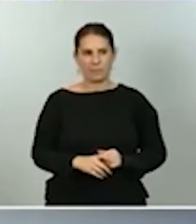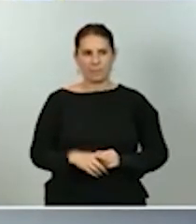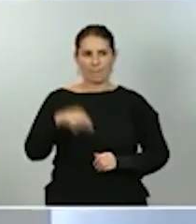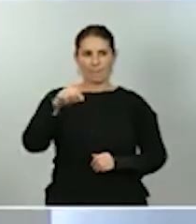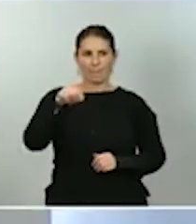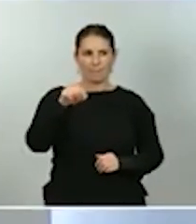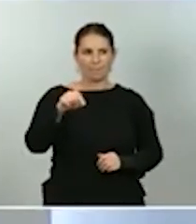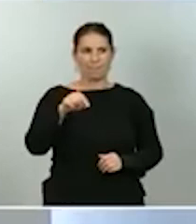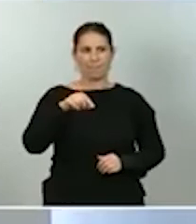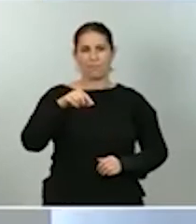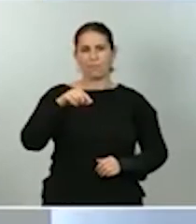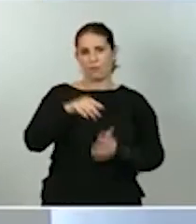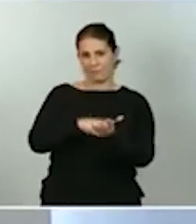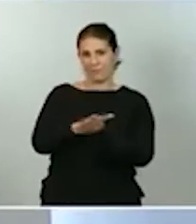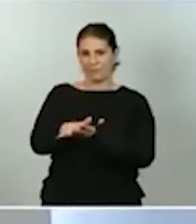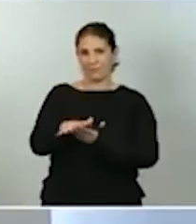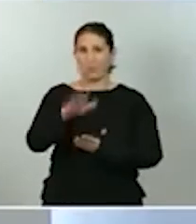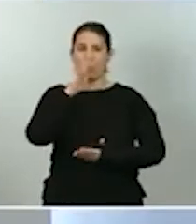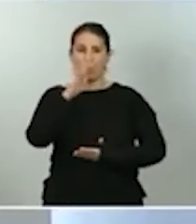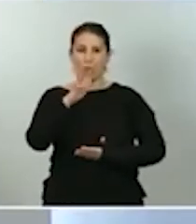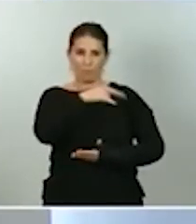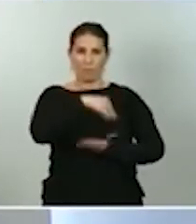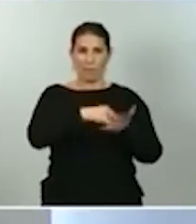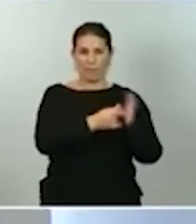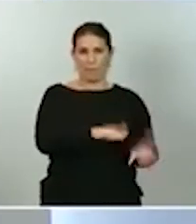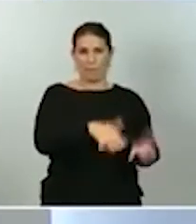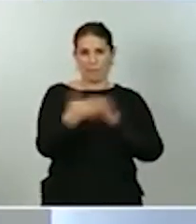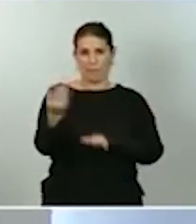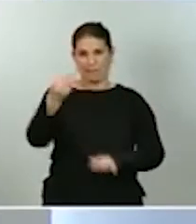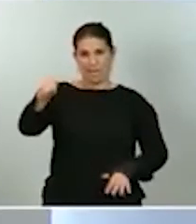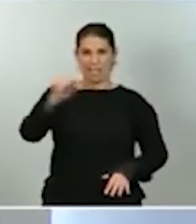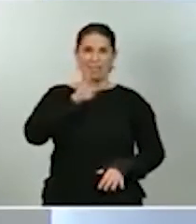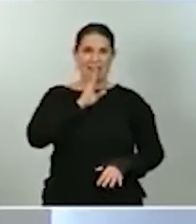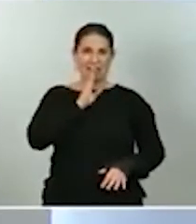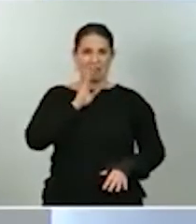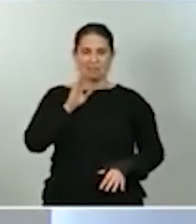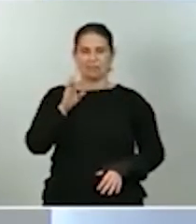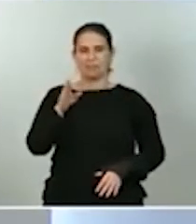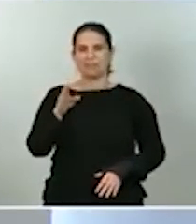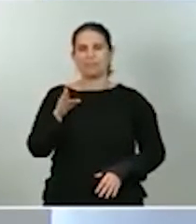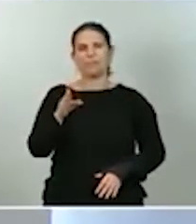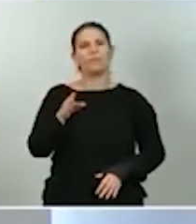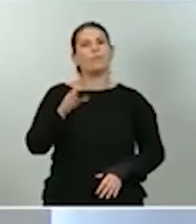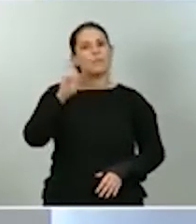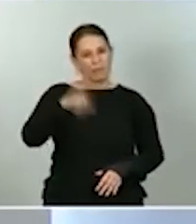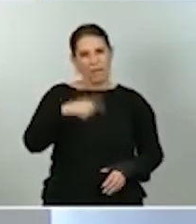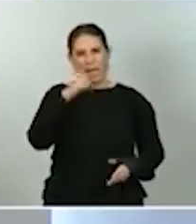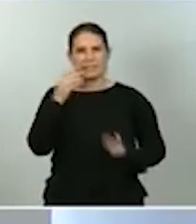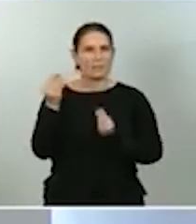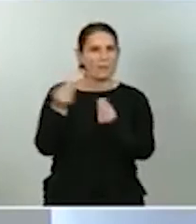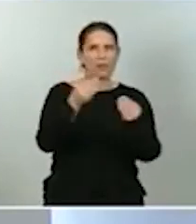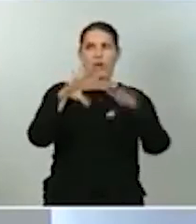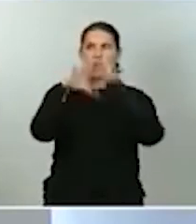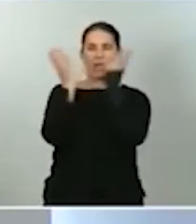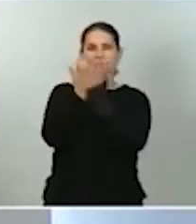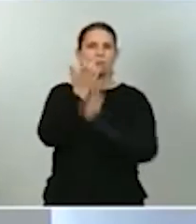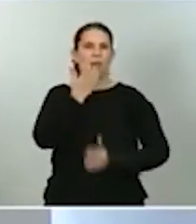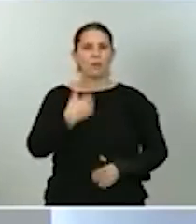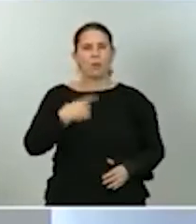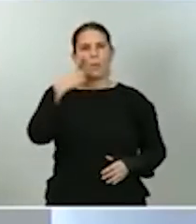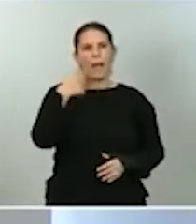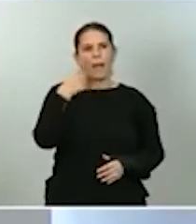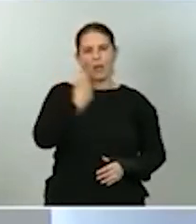derivado de la ejecución de este plan de recuperación está en línea con las estimaciones de organismos como el Banco de España, que ya